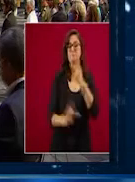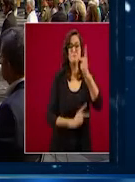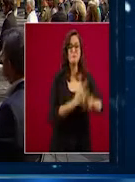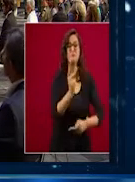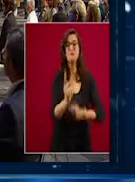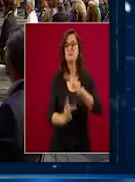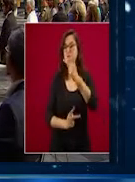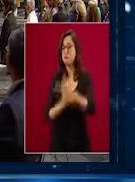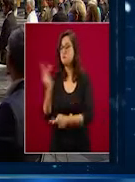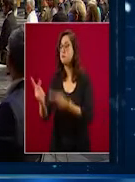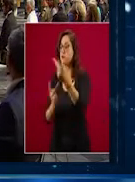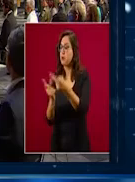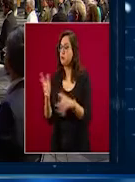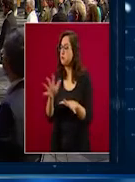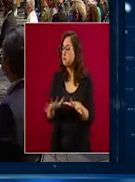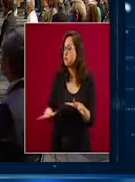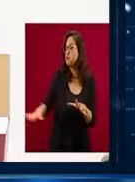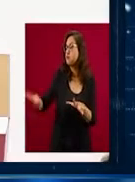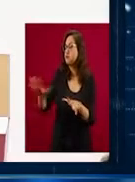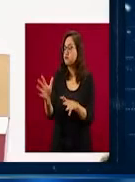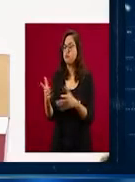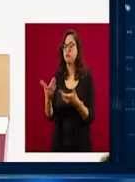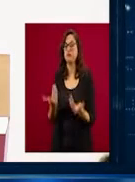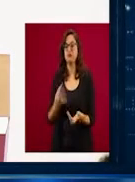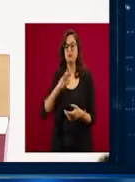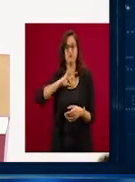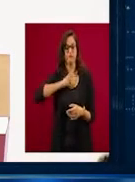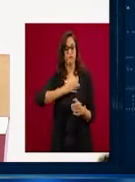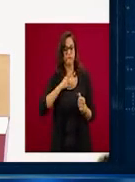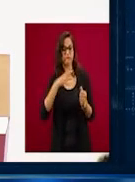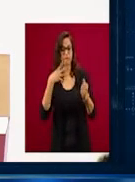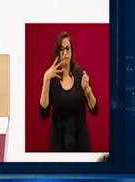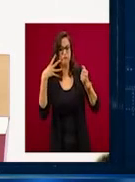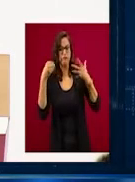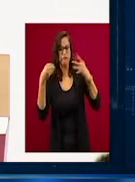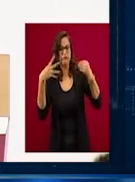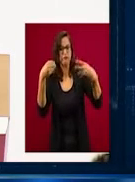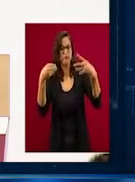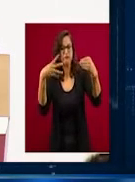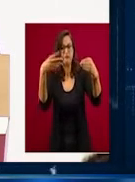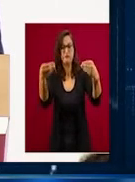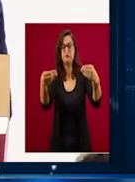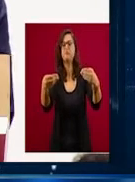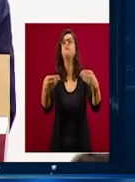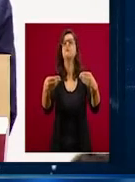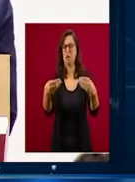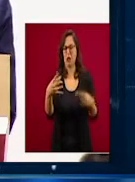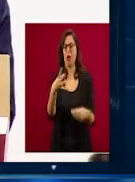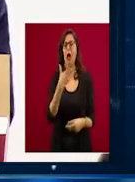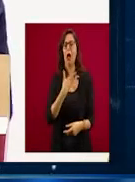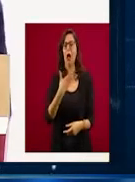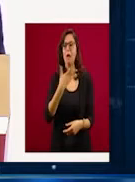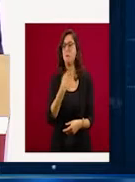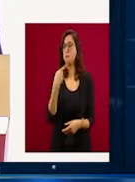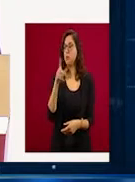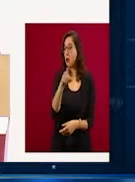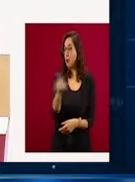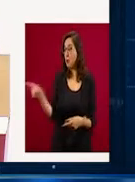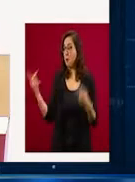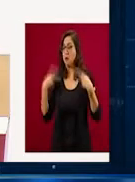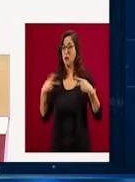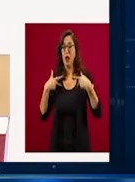a él. No hay muchas cosas que presumir, esa es la verdad. La circunstancia ha